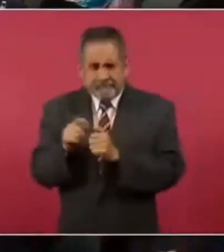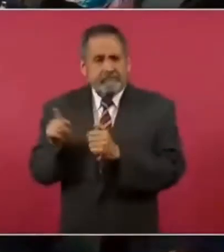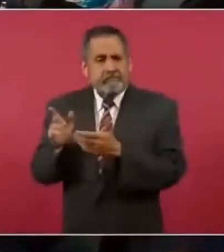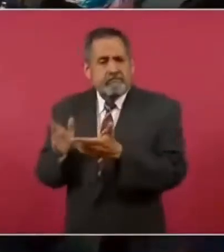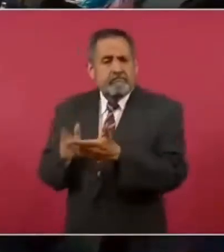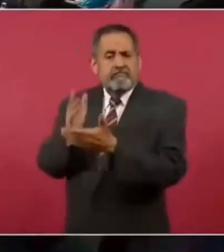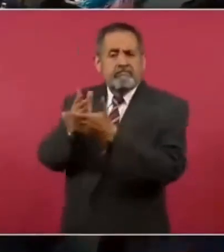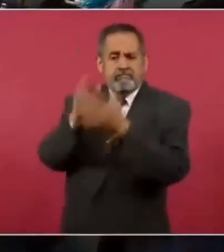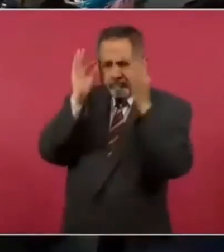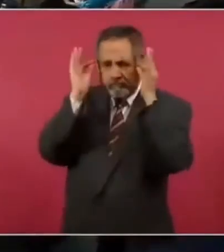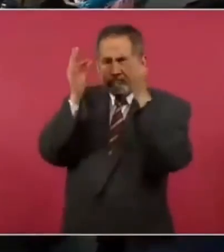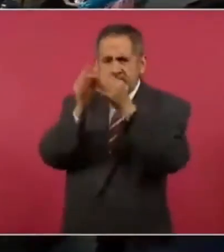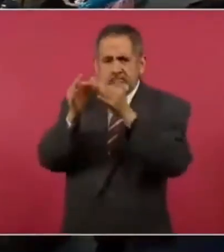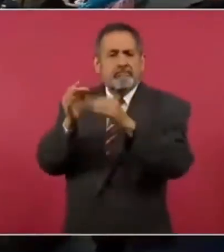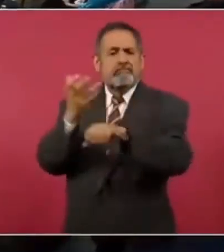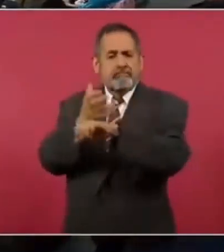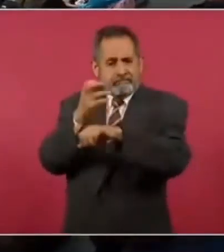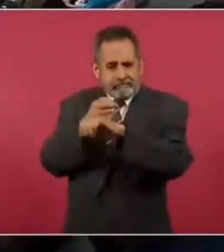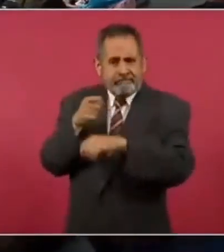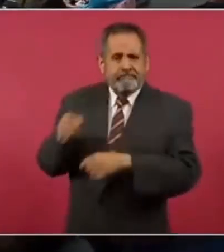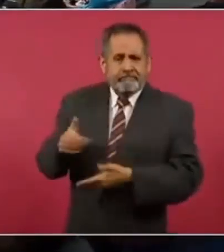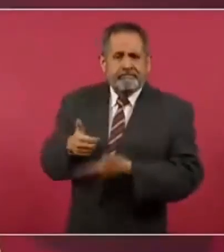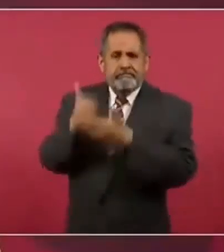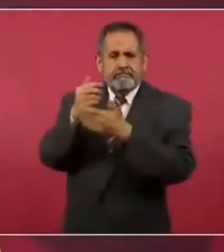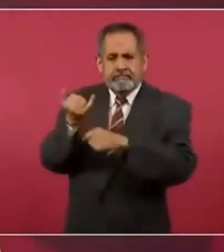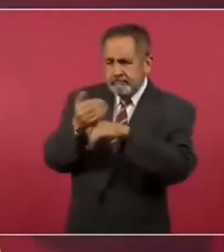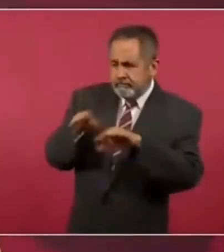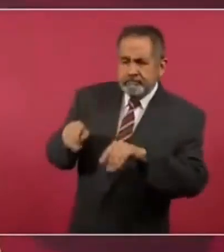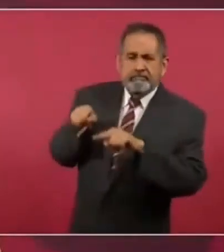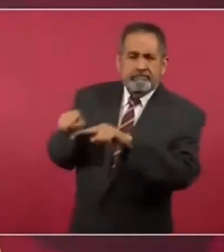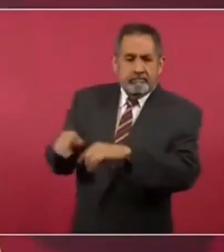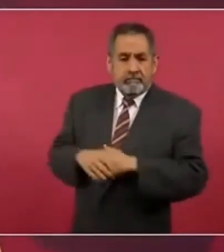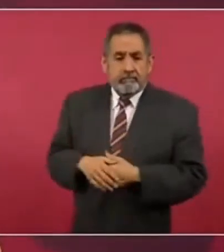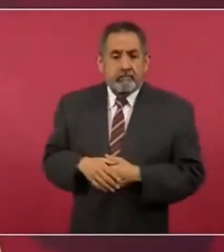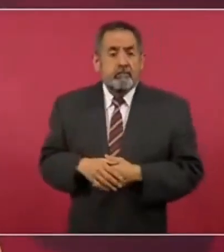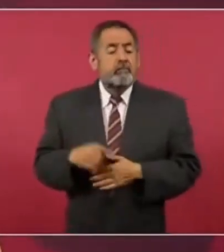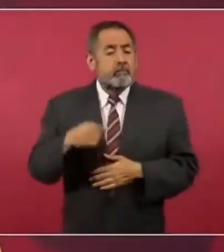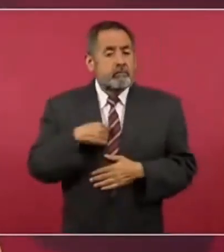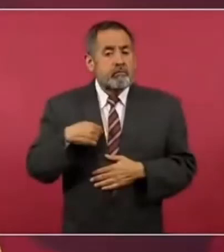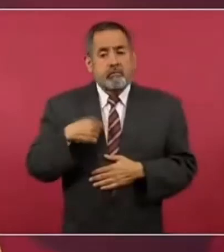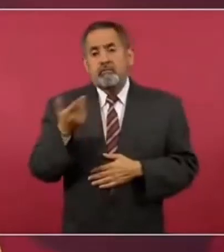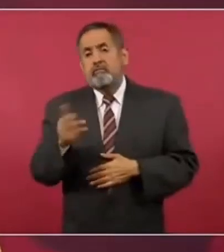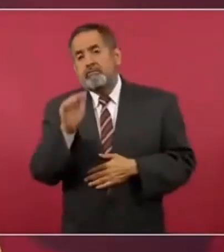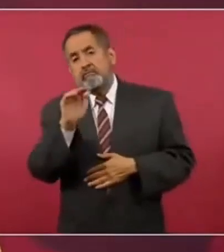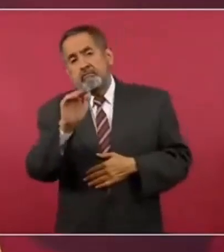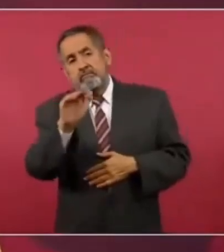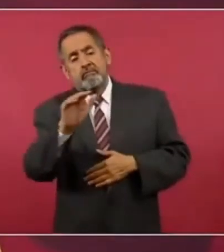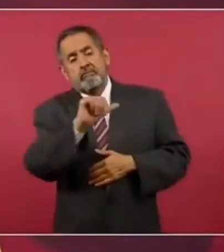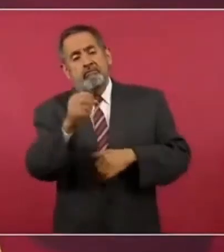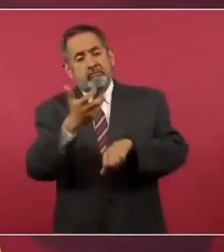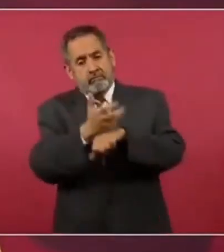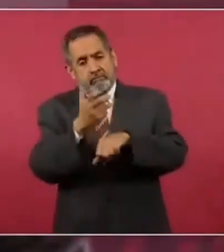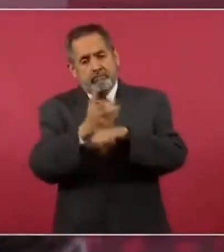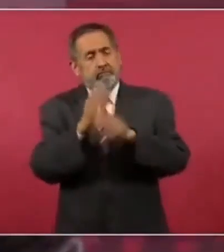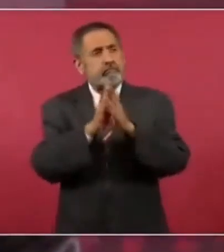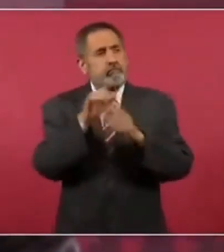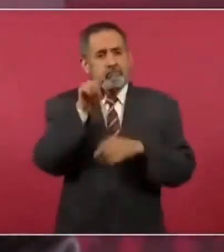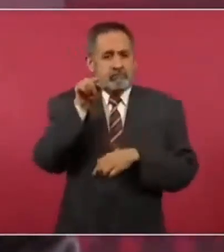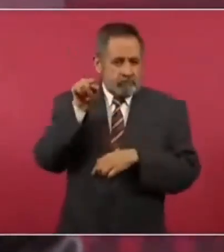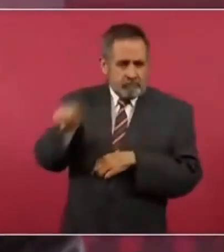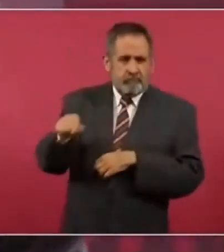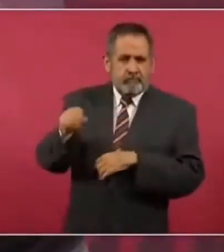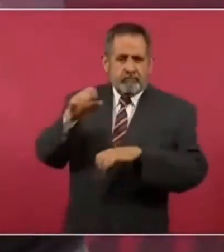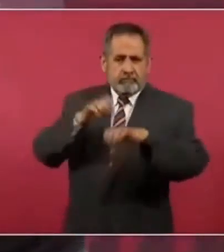consulados, que vayan a embajadas de Estados Unidos, que pidan información. Hemos estado nosotros pidiéndole al gobierno de Estados Unidos que sus